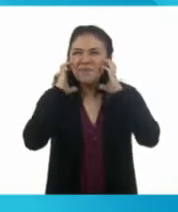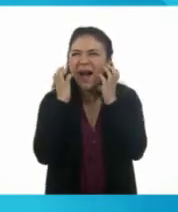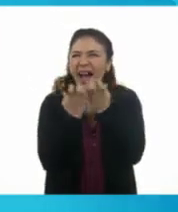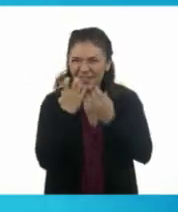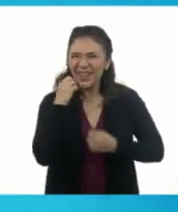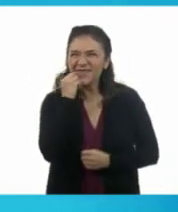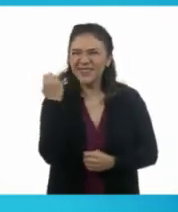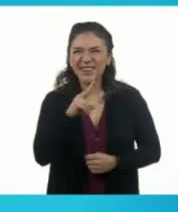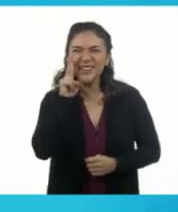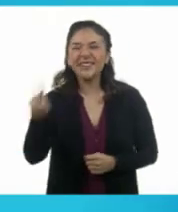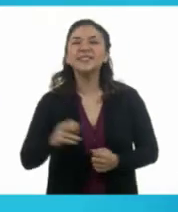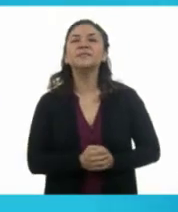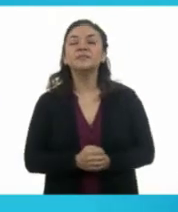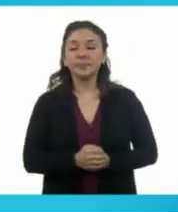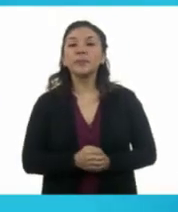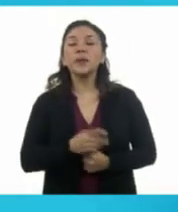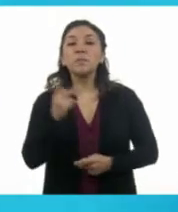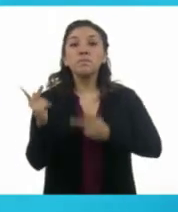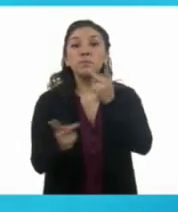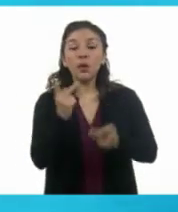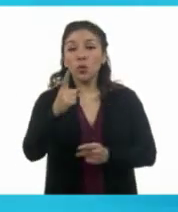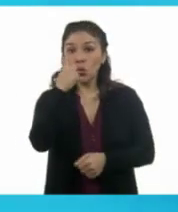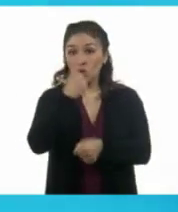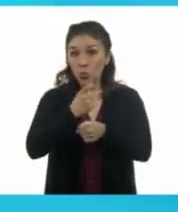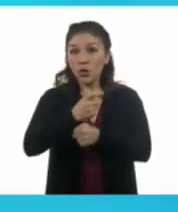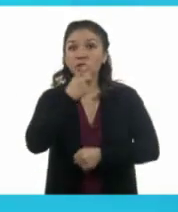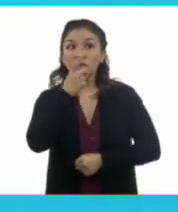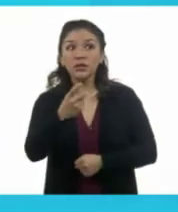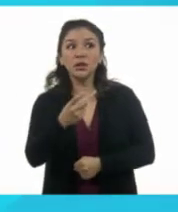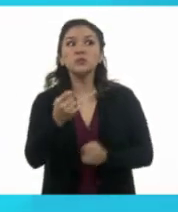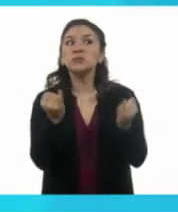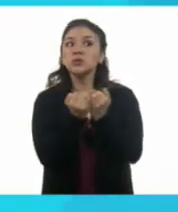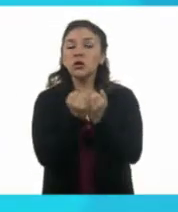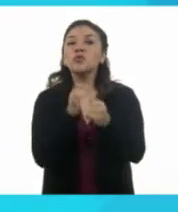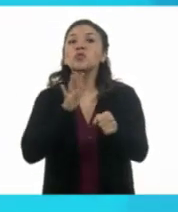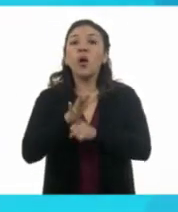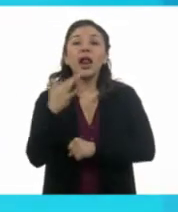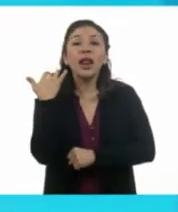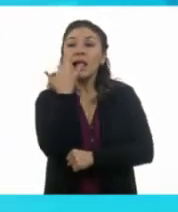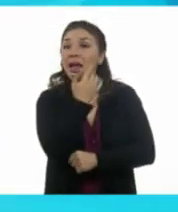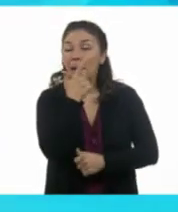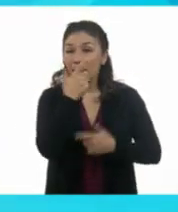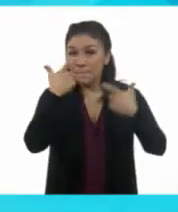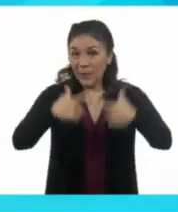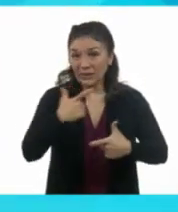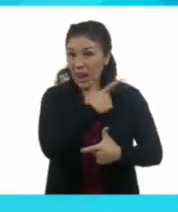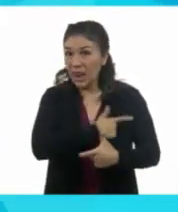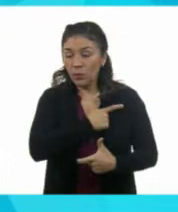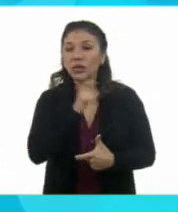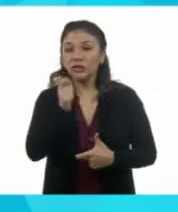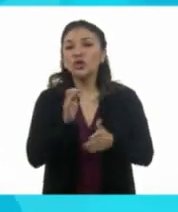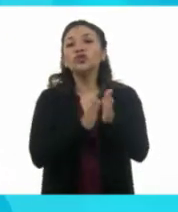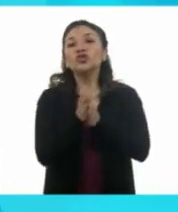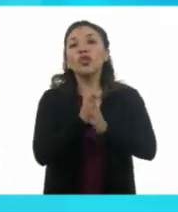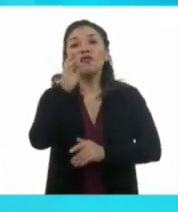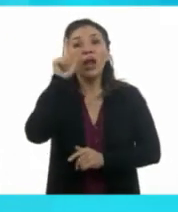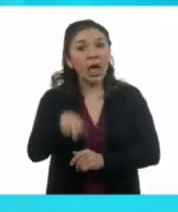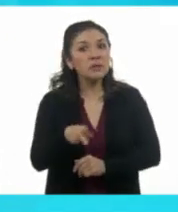Memo tiene una barba muy bonita. La pregunta de Memo, la número uno, igual es ¿Cuál es el sabor de tu pastel favorito?